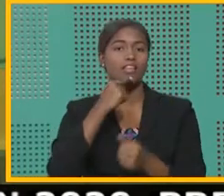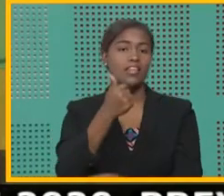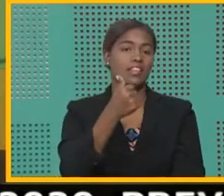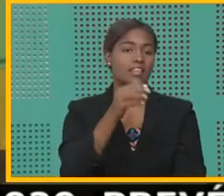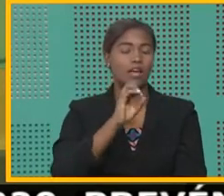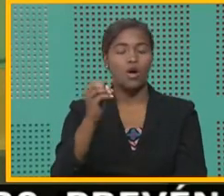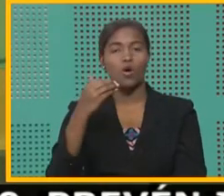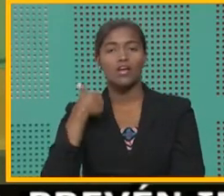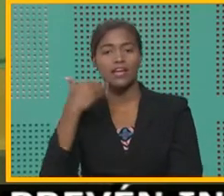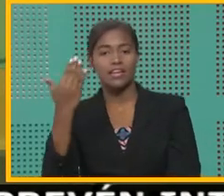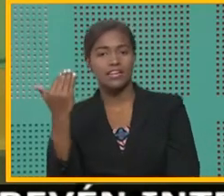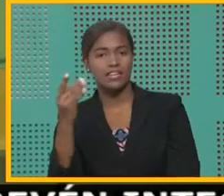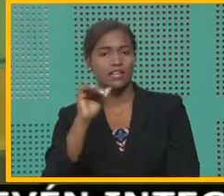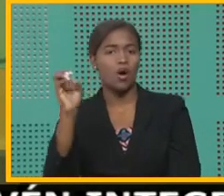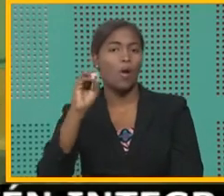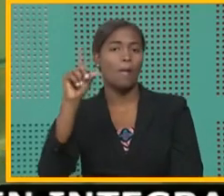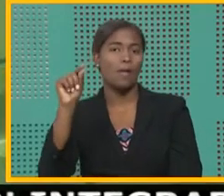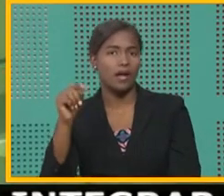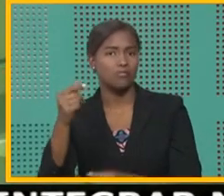15, cuál es que tiene un 20.